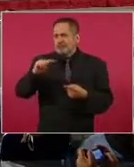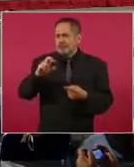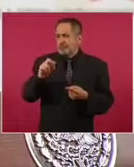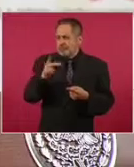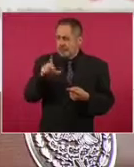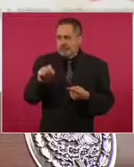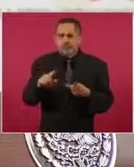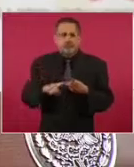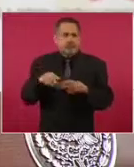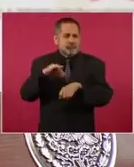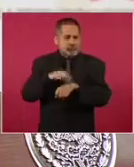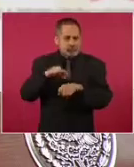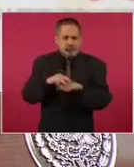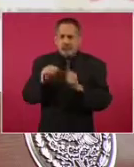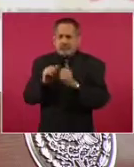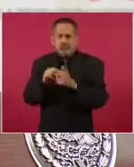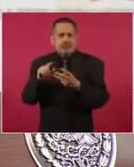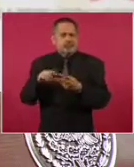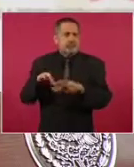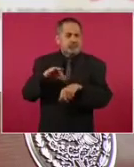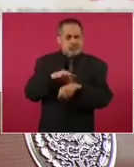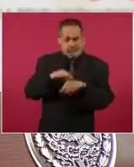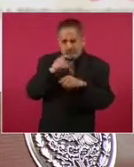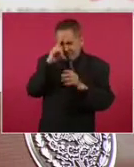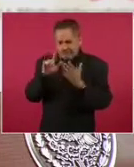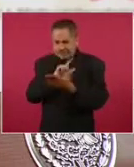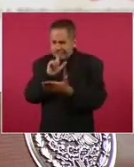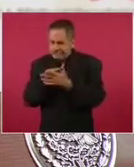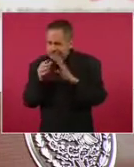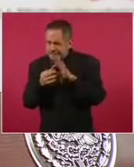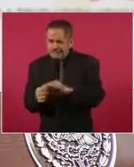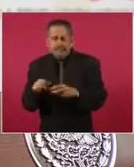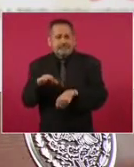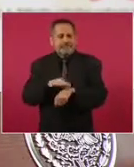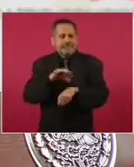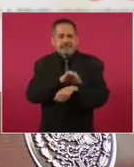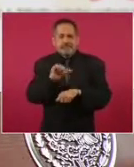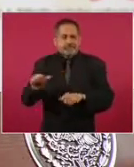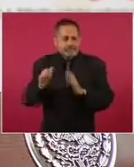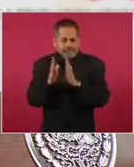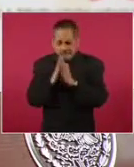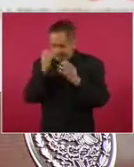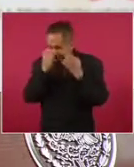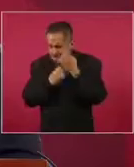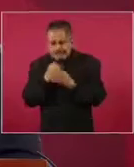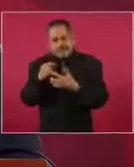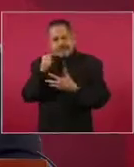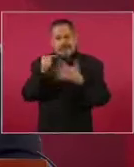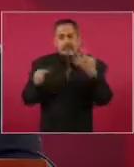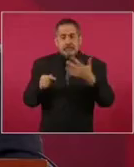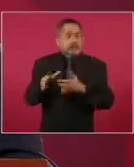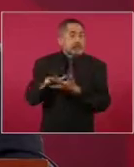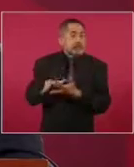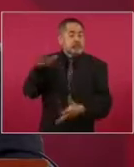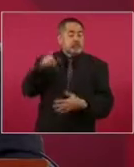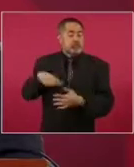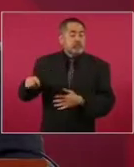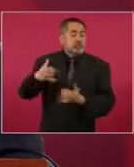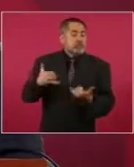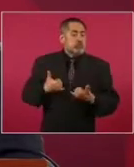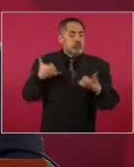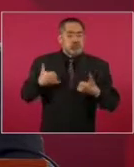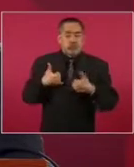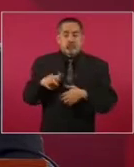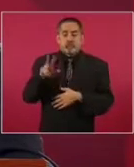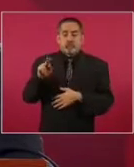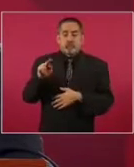legistas, médicos forenses, etcétera, en donde en su mayoría son jóvenes, 85